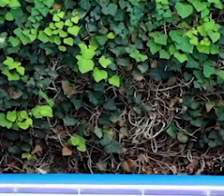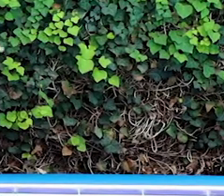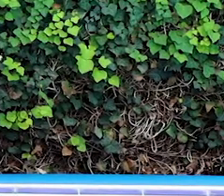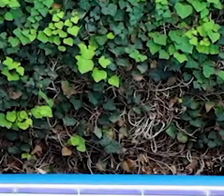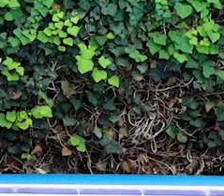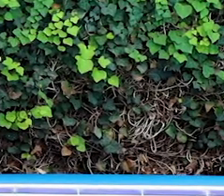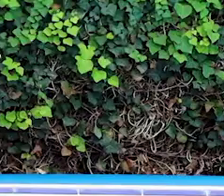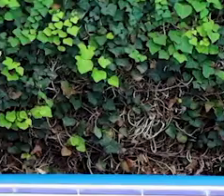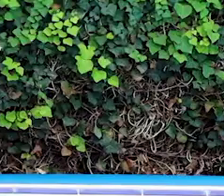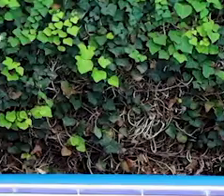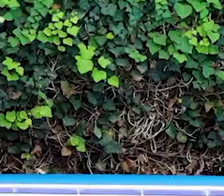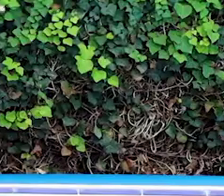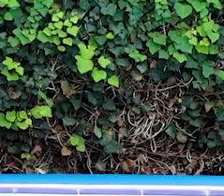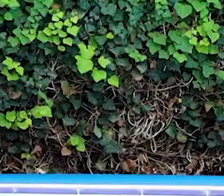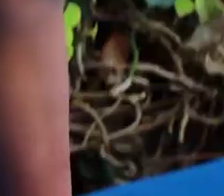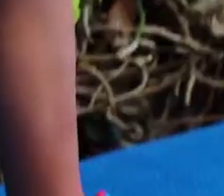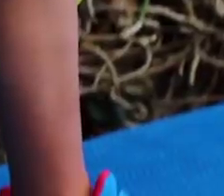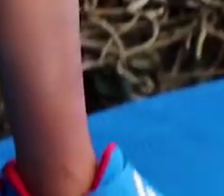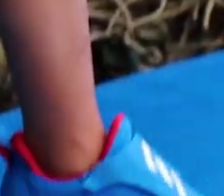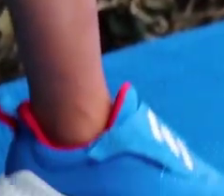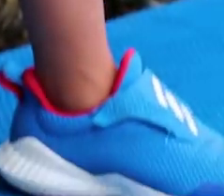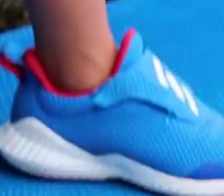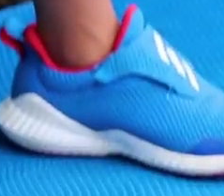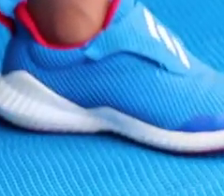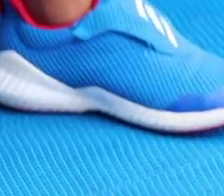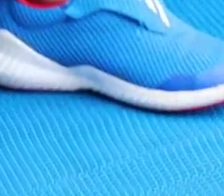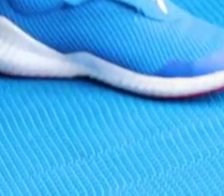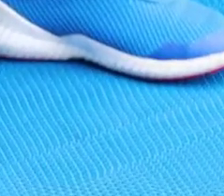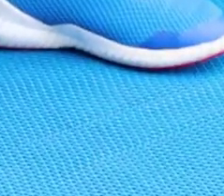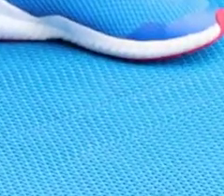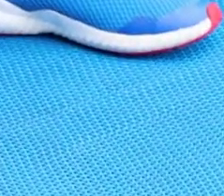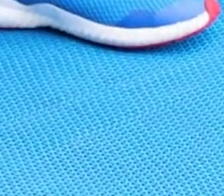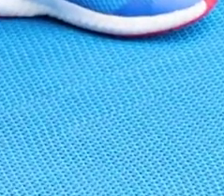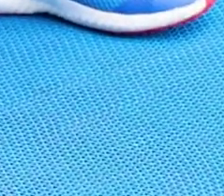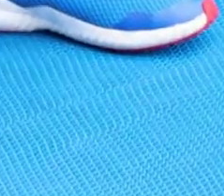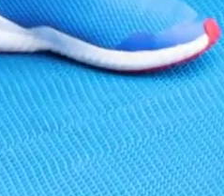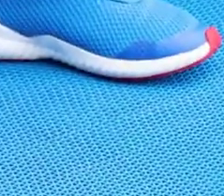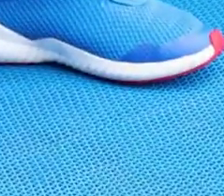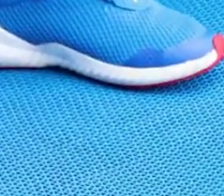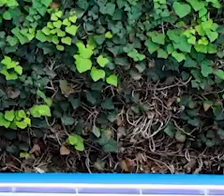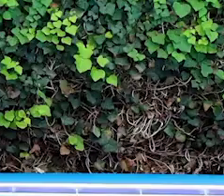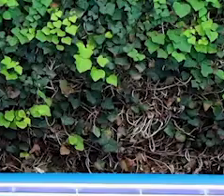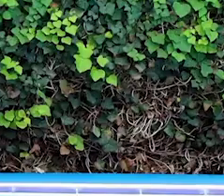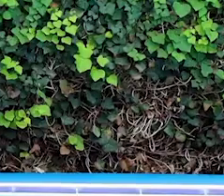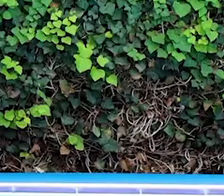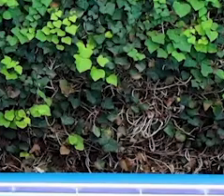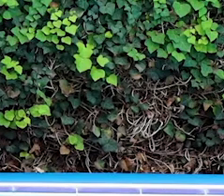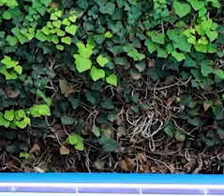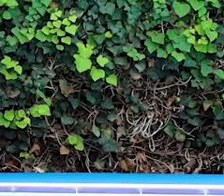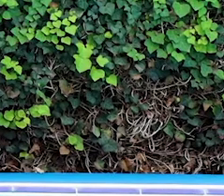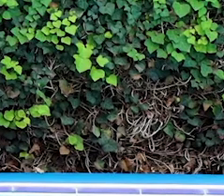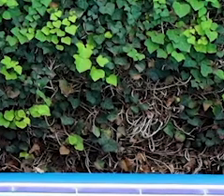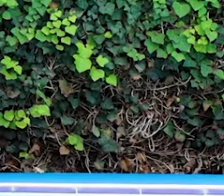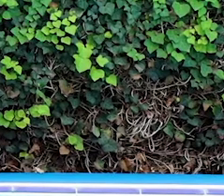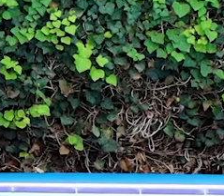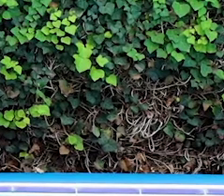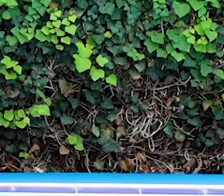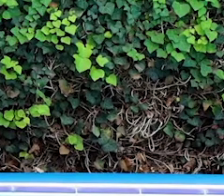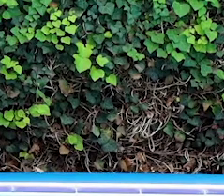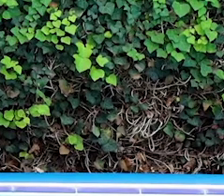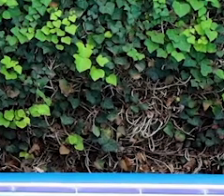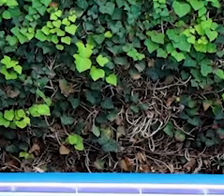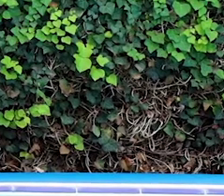Uno. Dos. Bien hecho. Descansamos, respiramos. Respiramos,